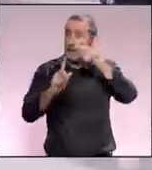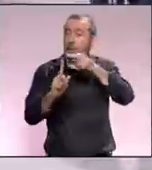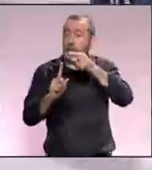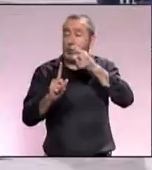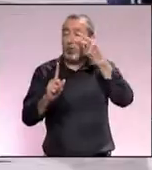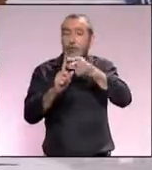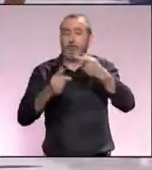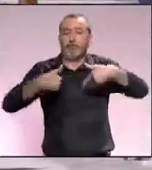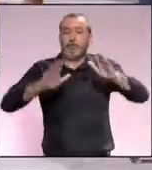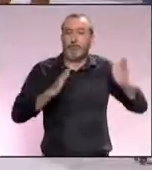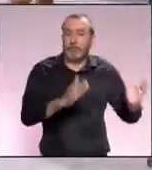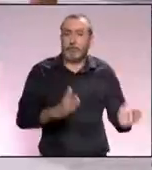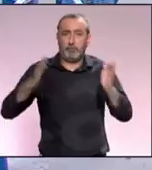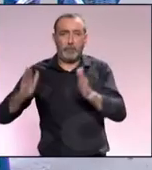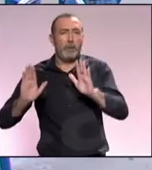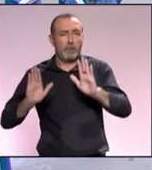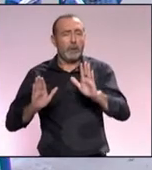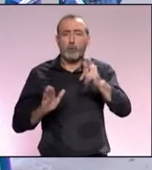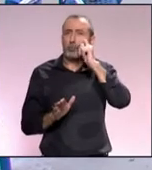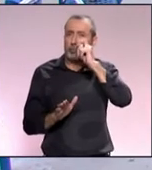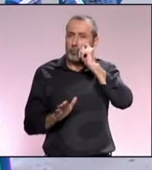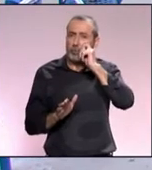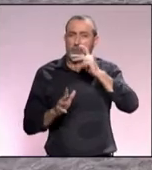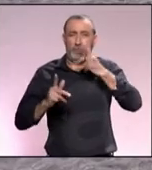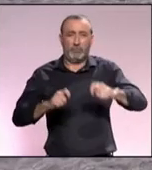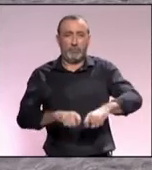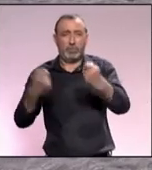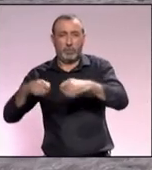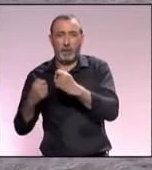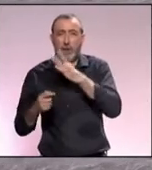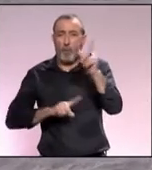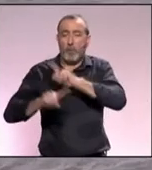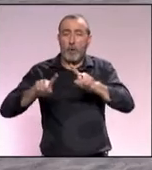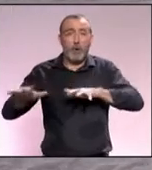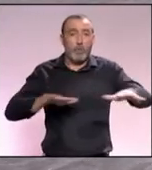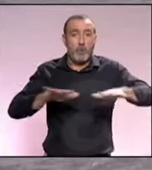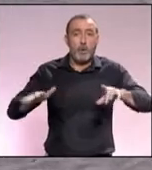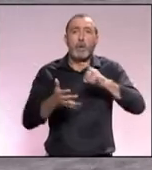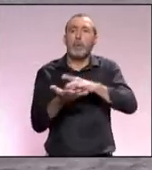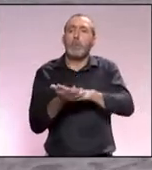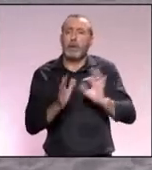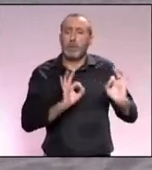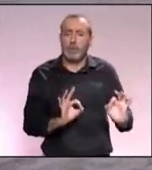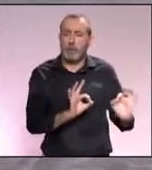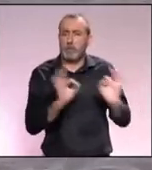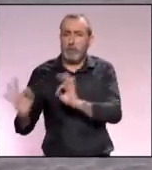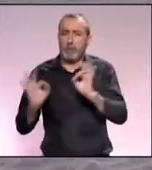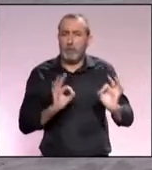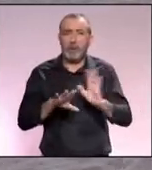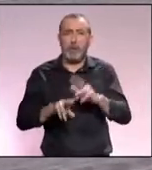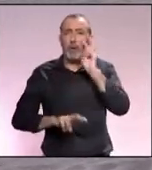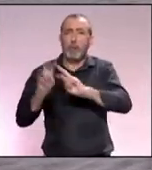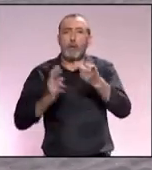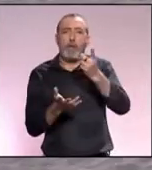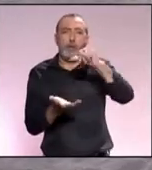expectativas se aplazaron sin embargo con el turismo devastado por la falta de movilidad Málaga empezó a prepararse para